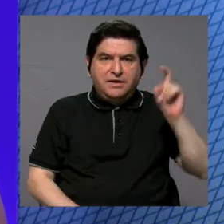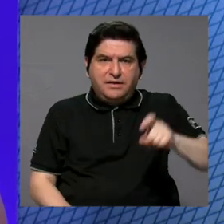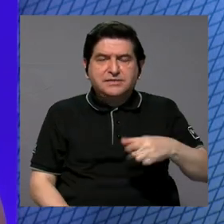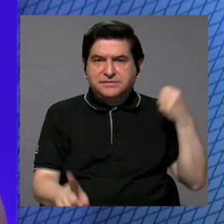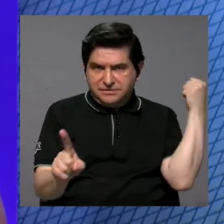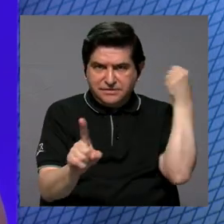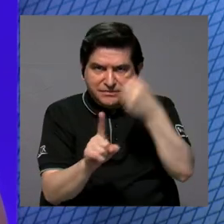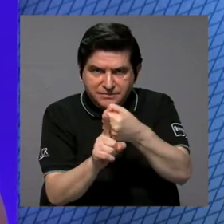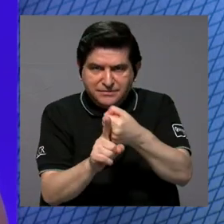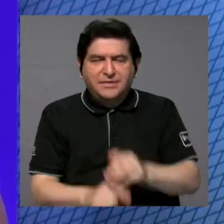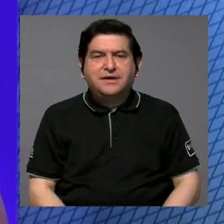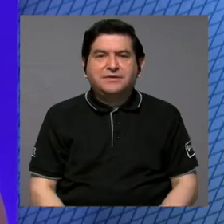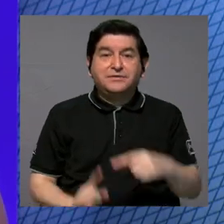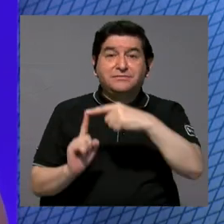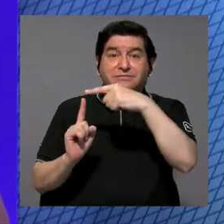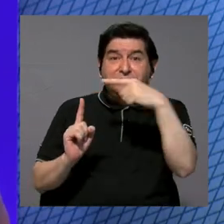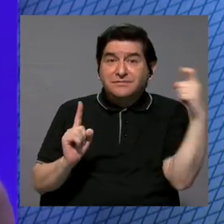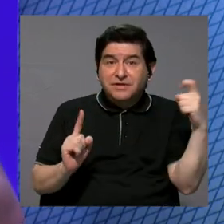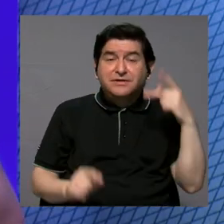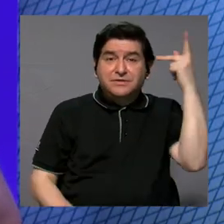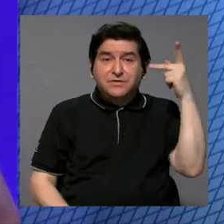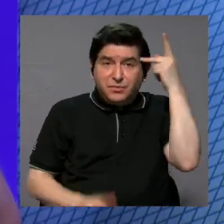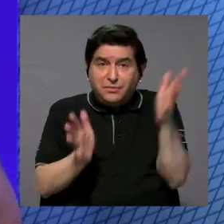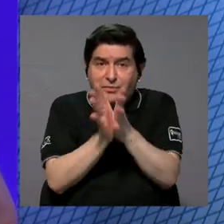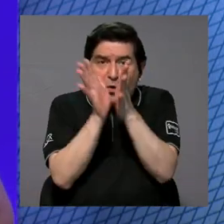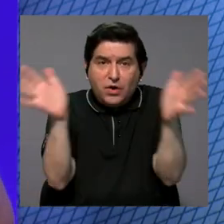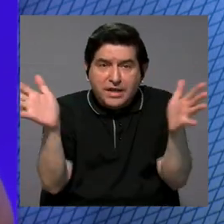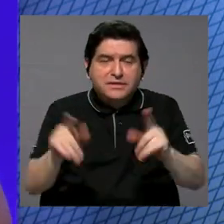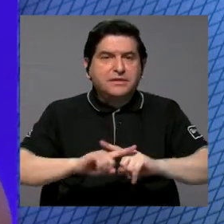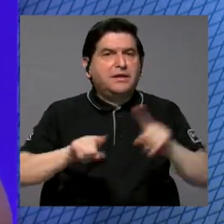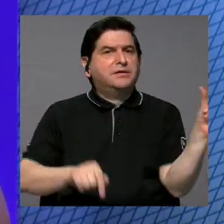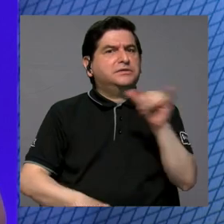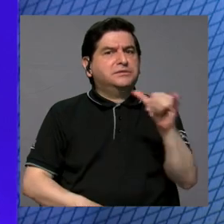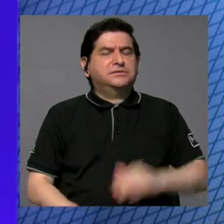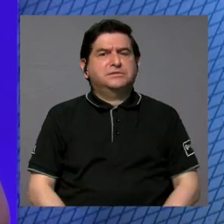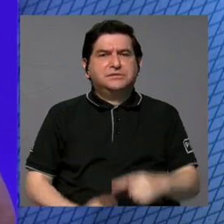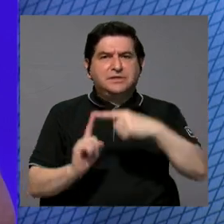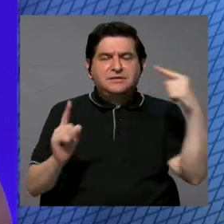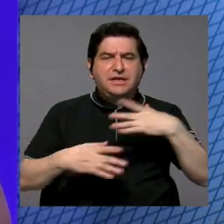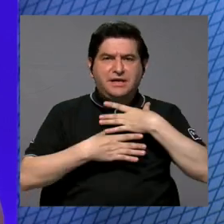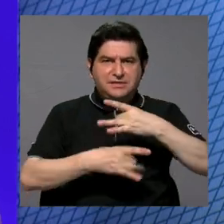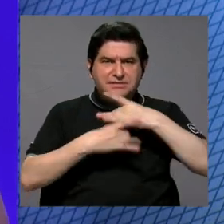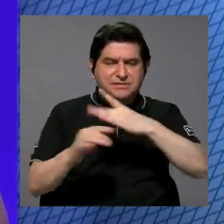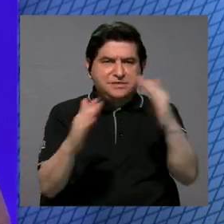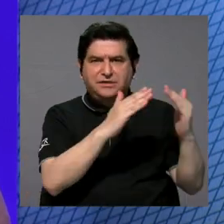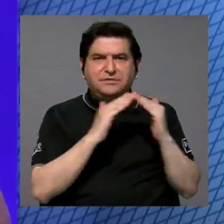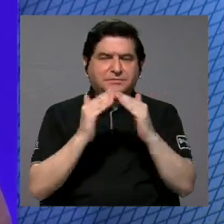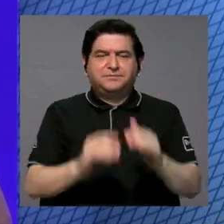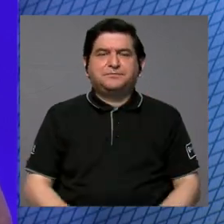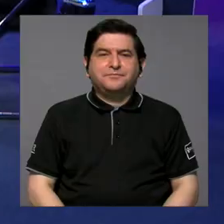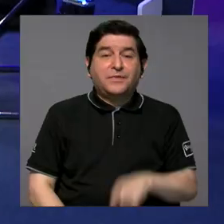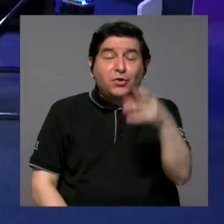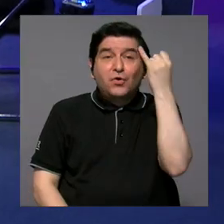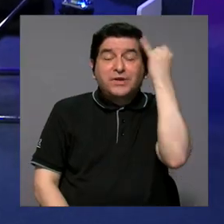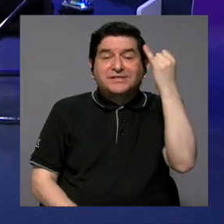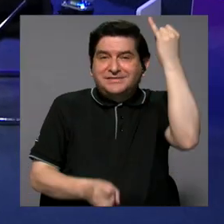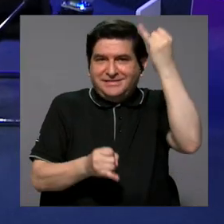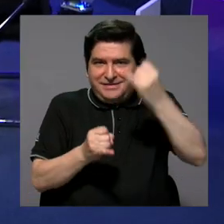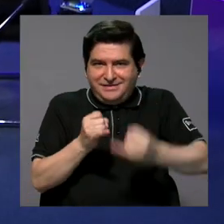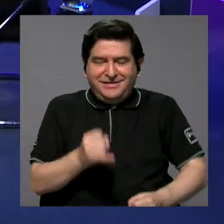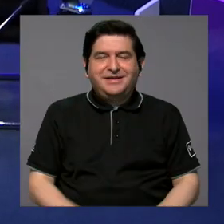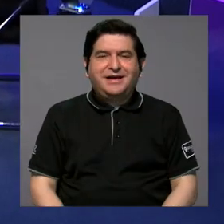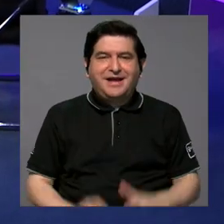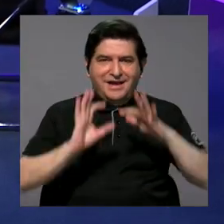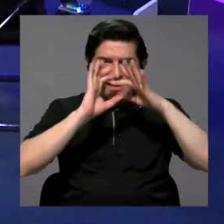impactemos a partir de las políticas públicas, pero también a partir de los intereses de la comunidad. Y con esta idea nos vamos, justamente